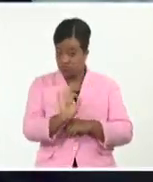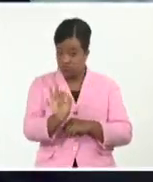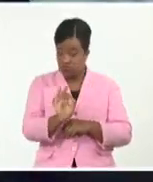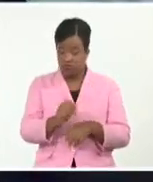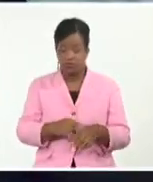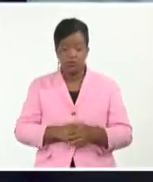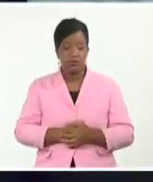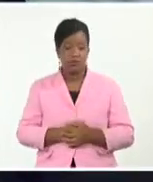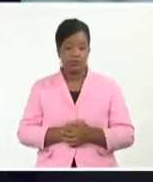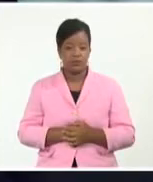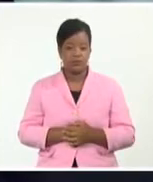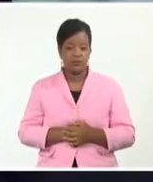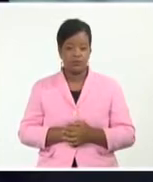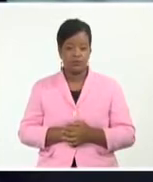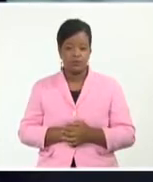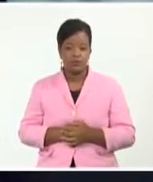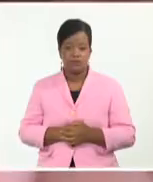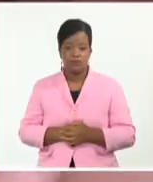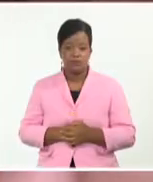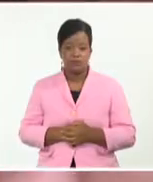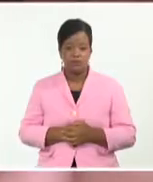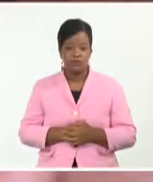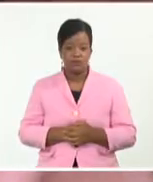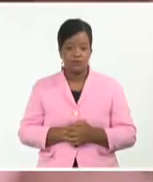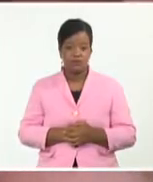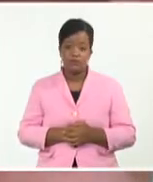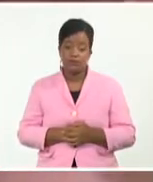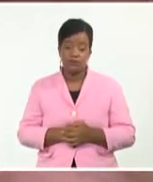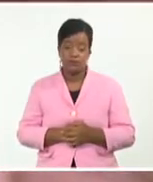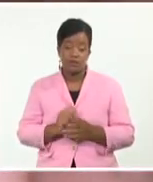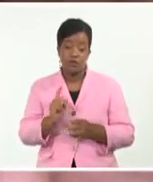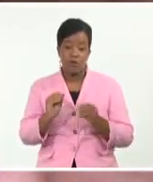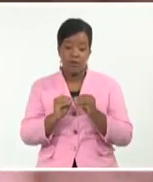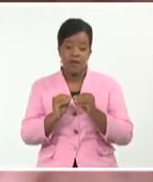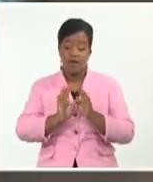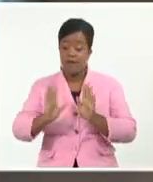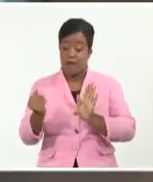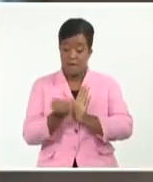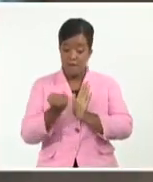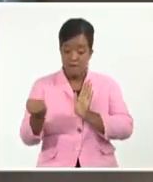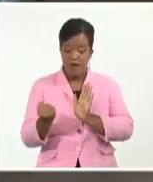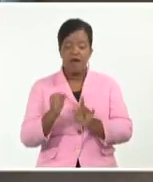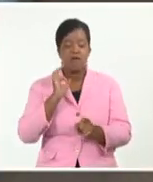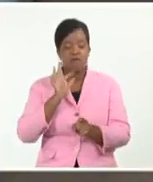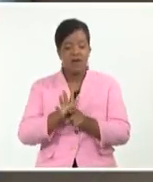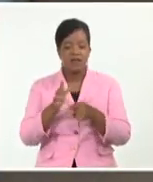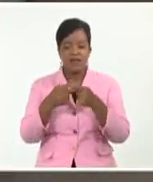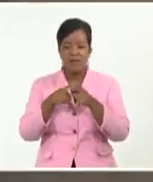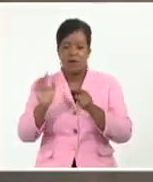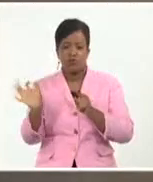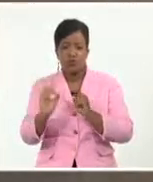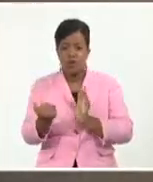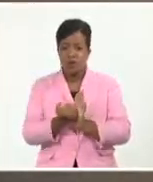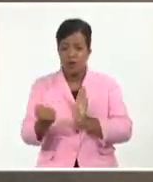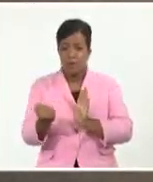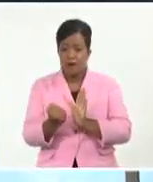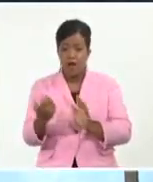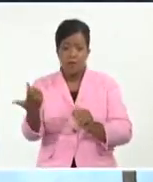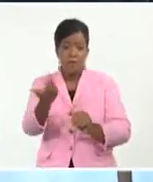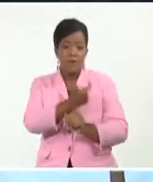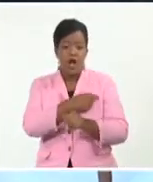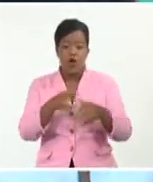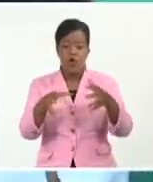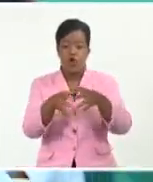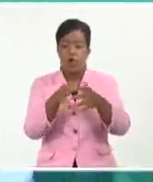Nunca es recomendable usar productos que aún no están licenciados o registrados para vacunar o para administrar a grupos